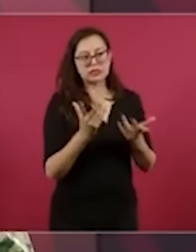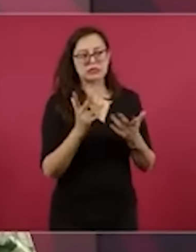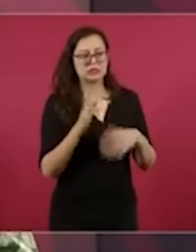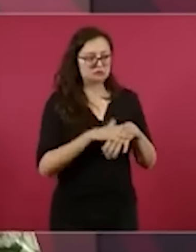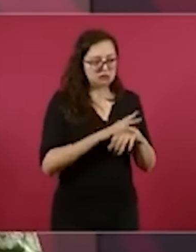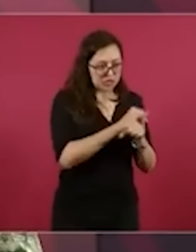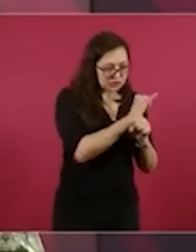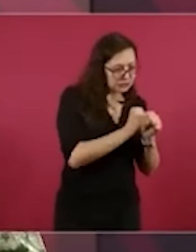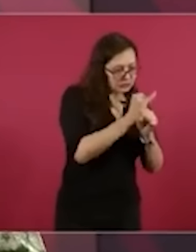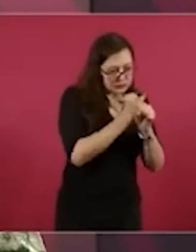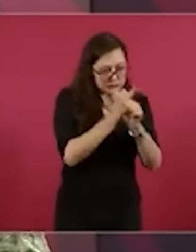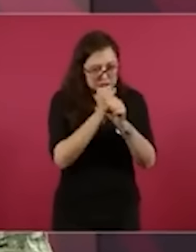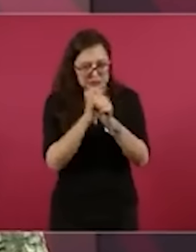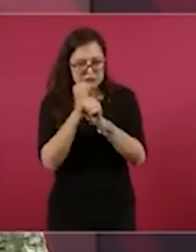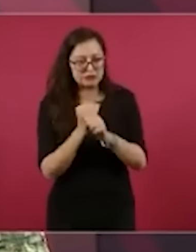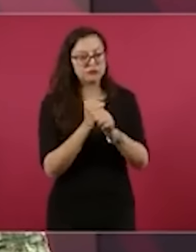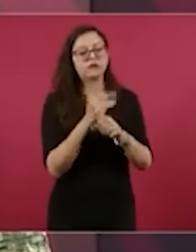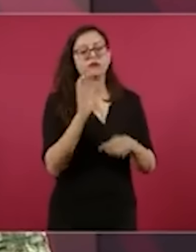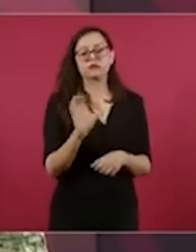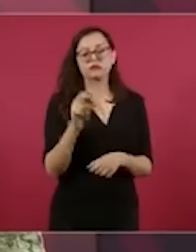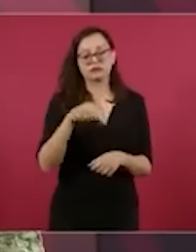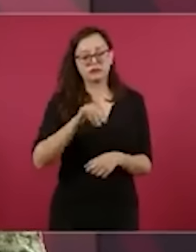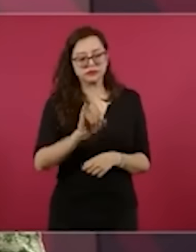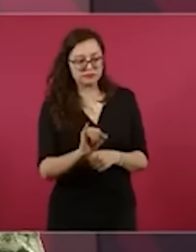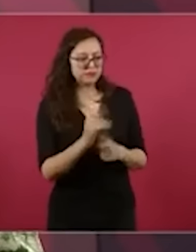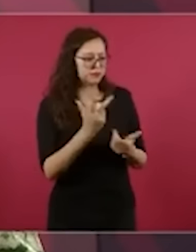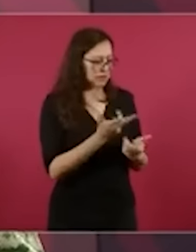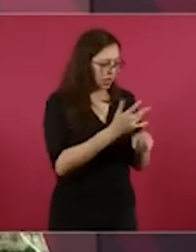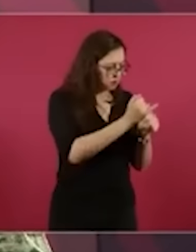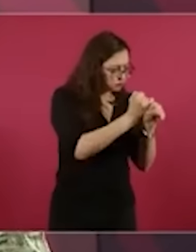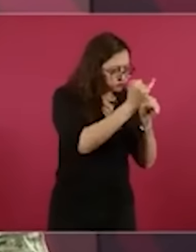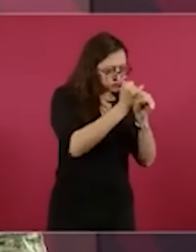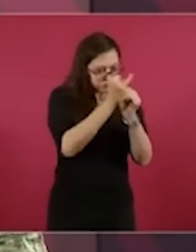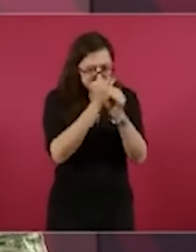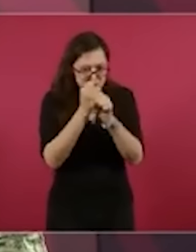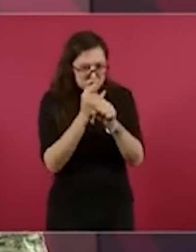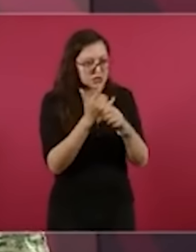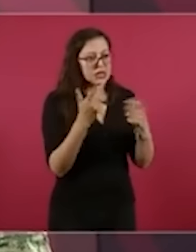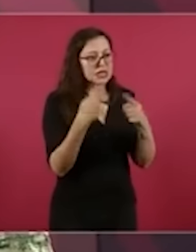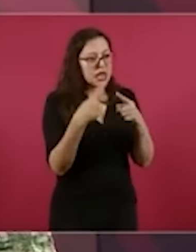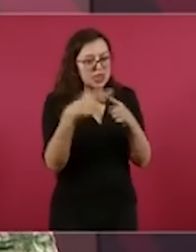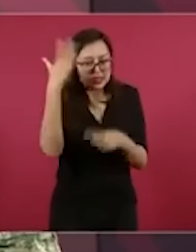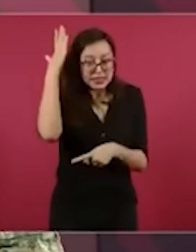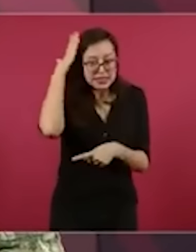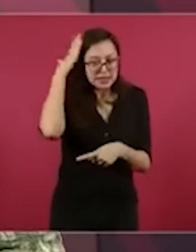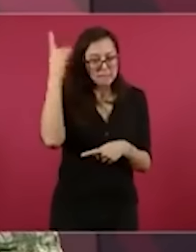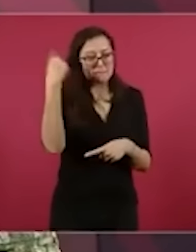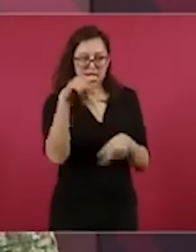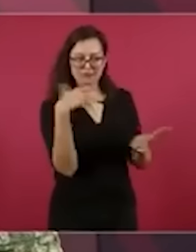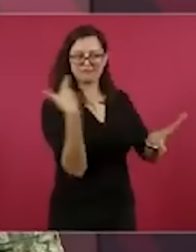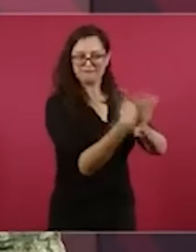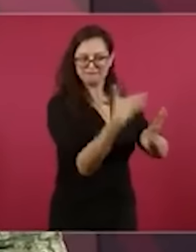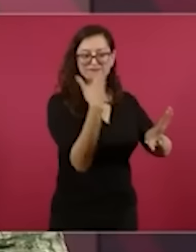coordinación con el Centro Nacional de Inteligencia para actuar contra los líderes generadores de violencia. También